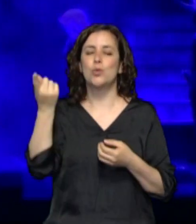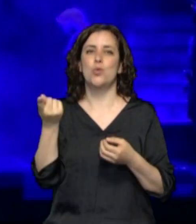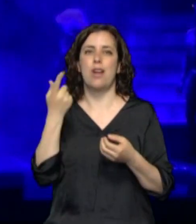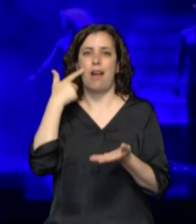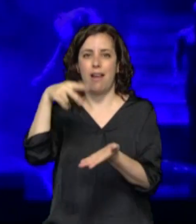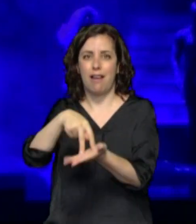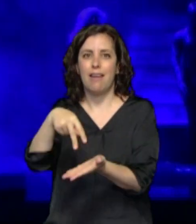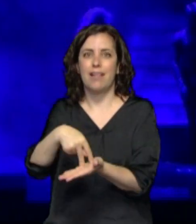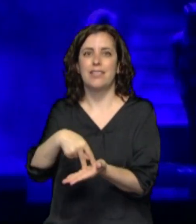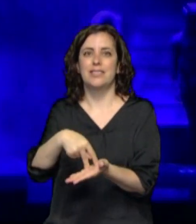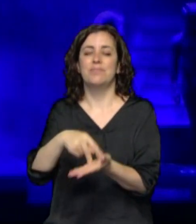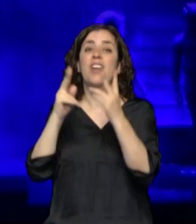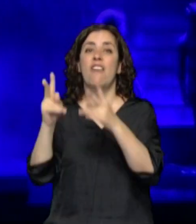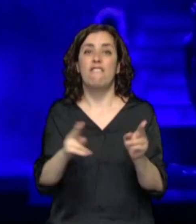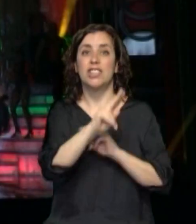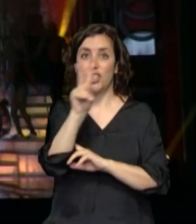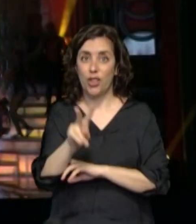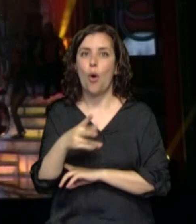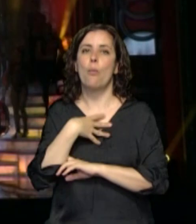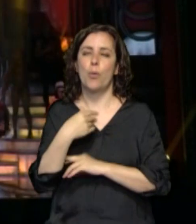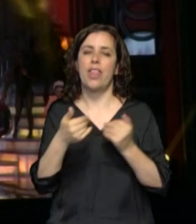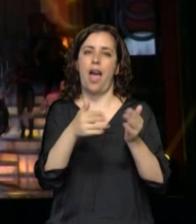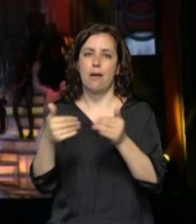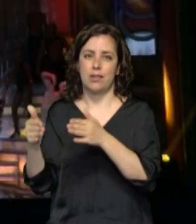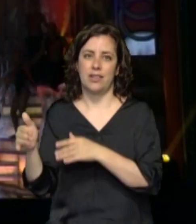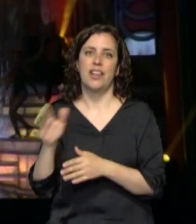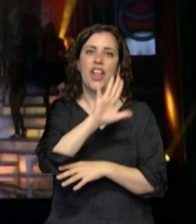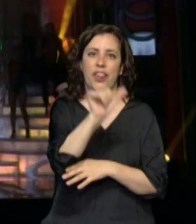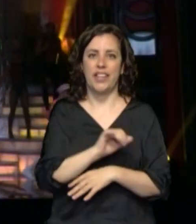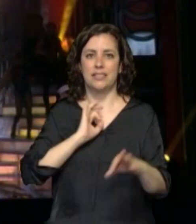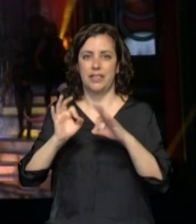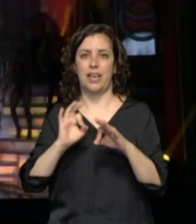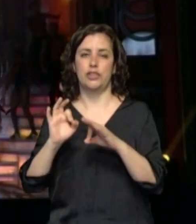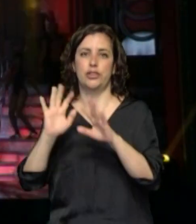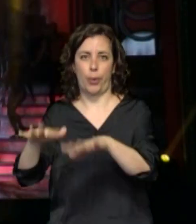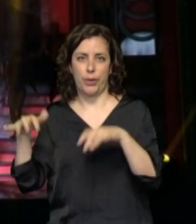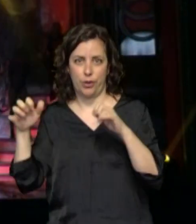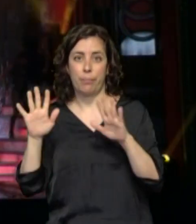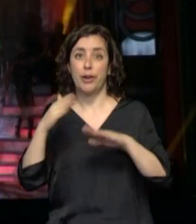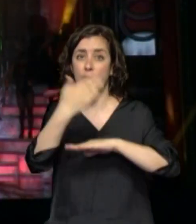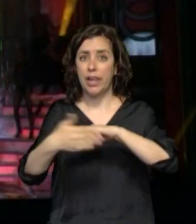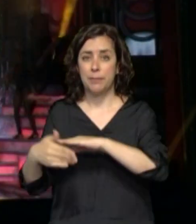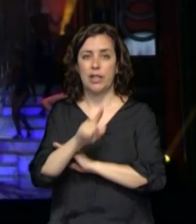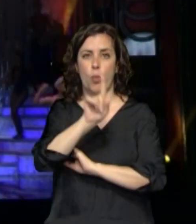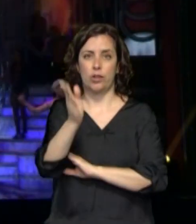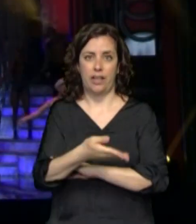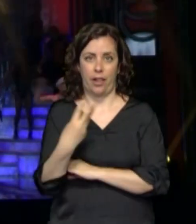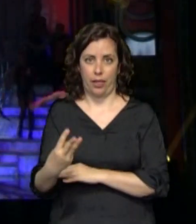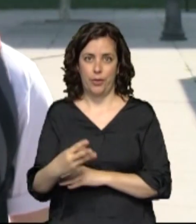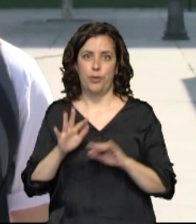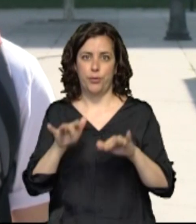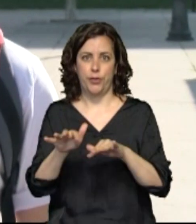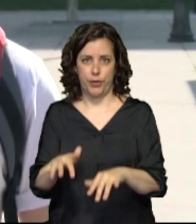vivo y en directo. En la fase 2 podrán reabrir cines, teatros y auditorios, eso sí, con limitación de un tercio de su aforo.